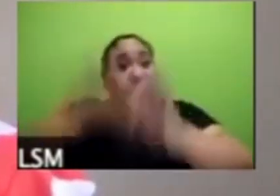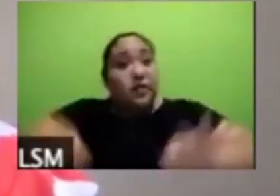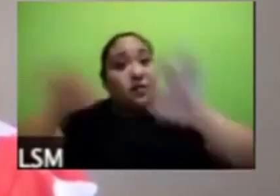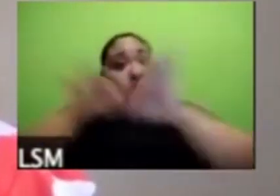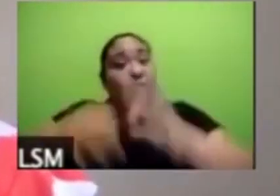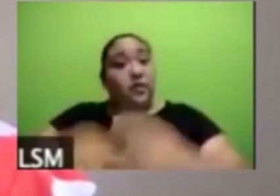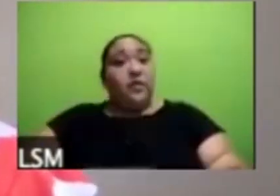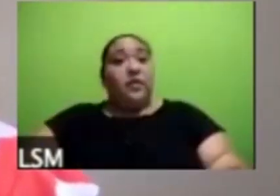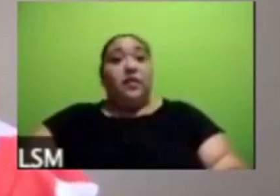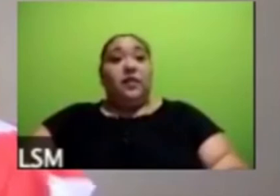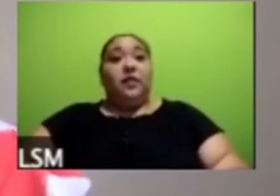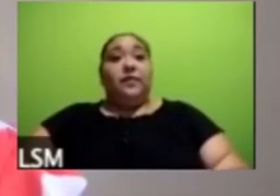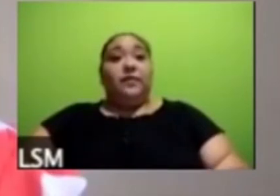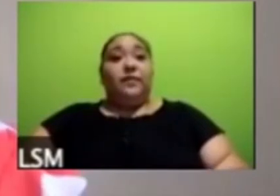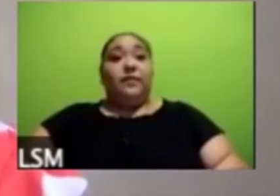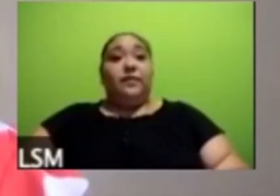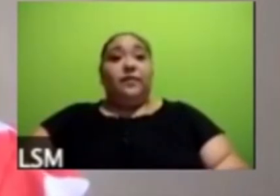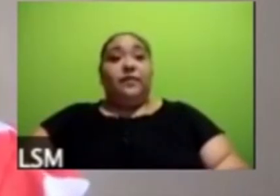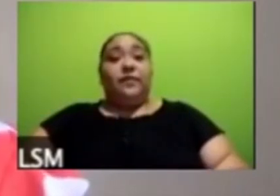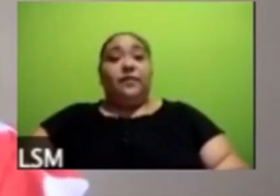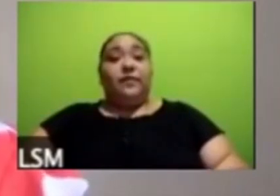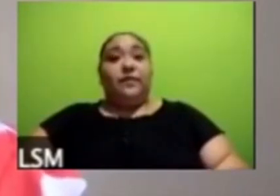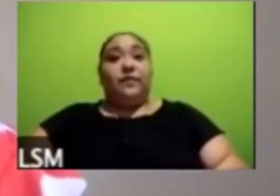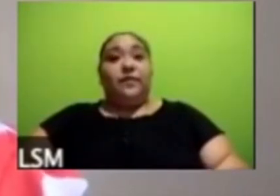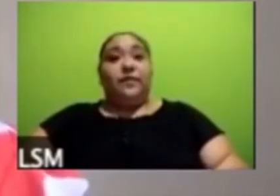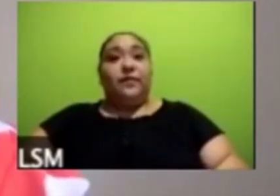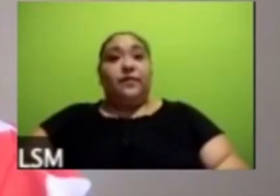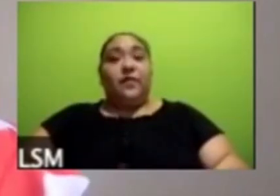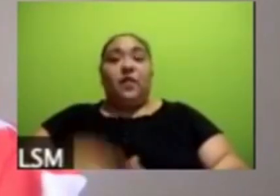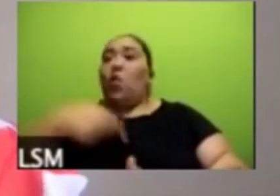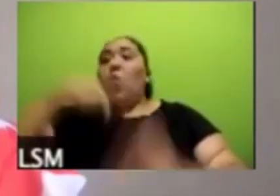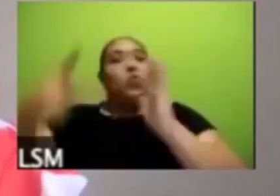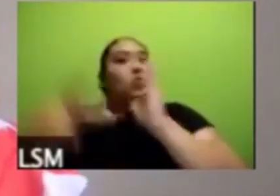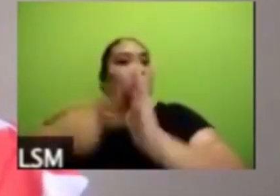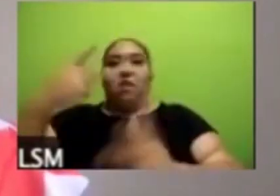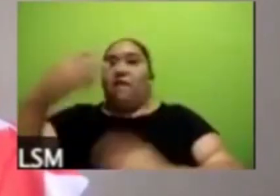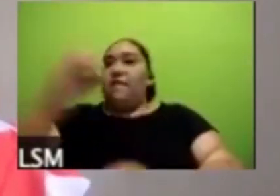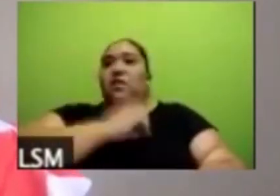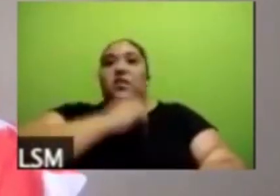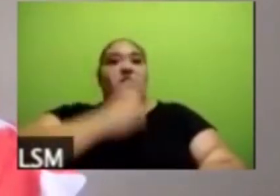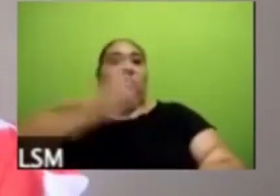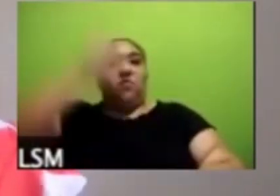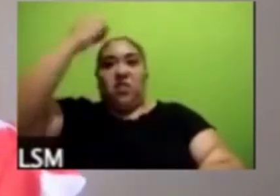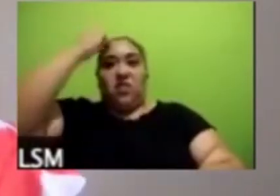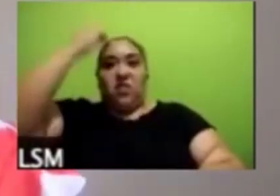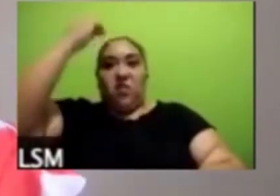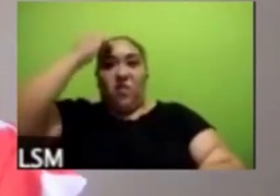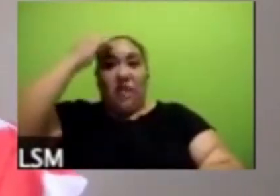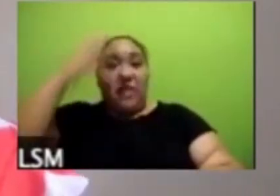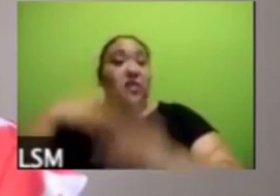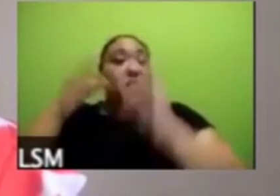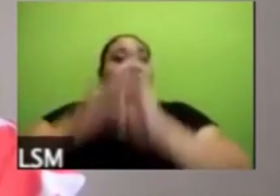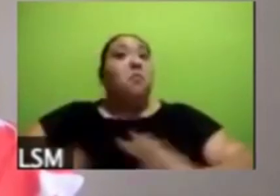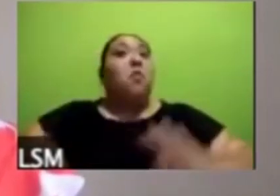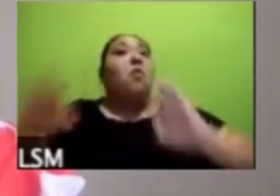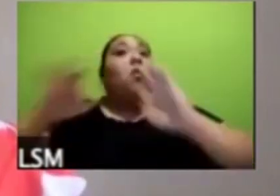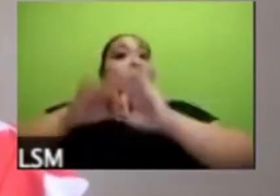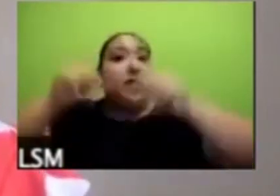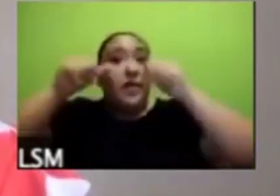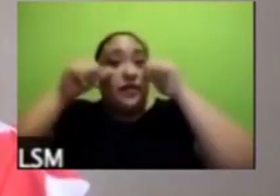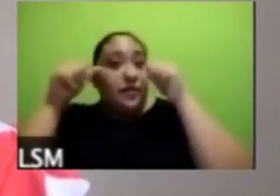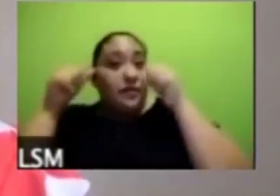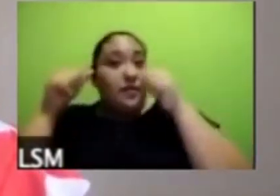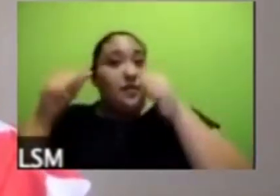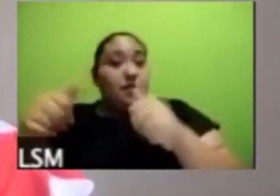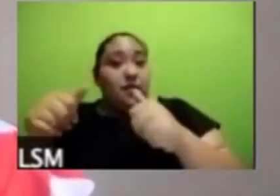vuelvo a tocar el tema de salud mental es bien importante atenderlo tiene